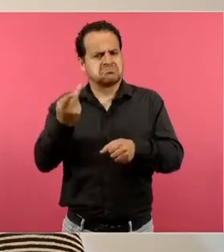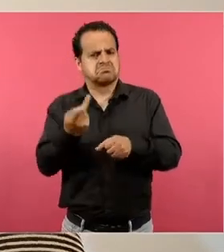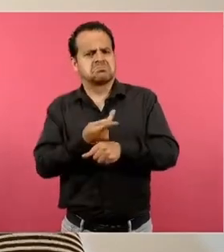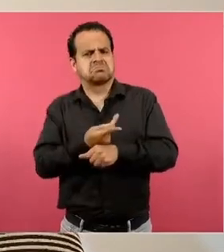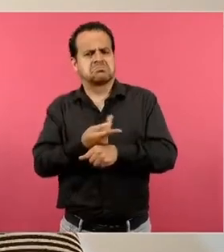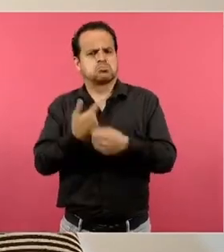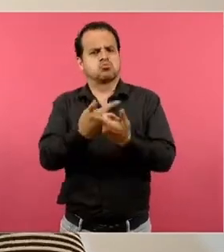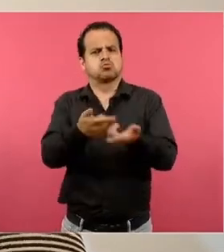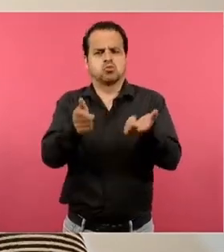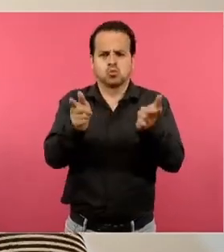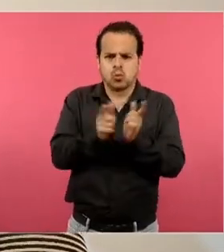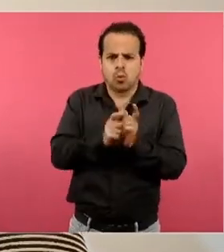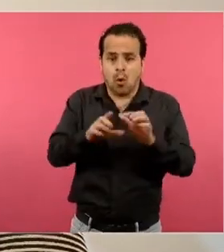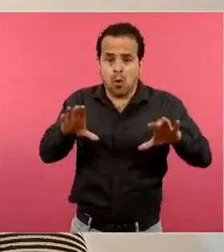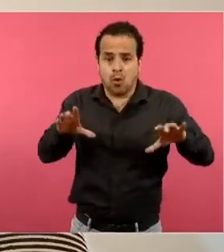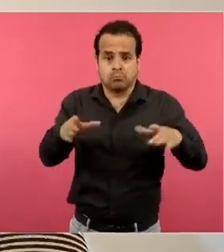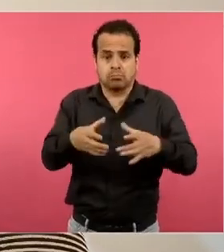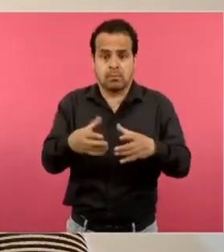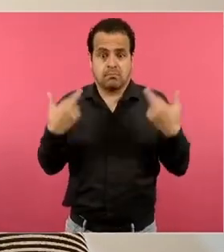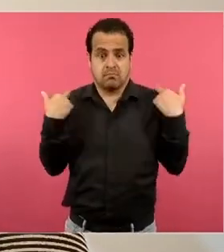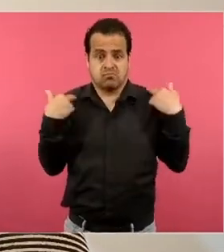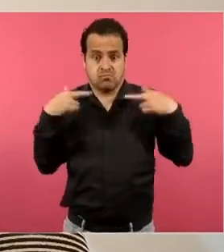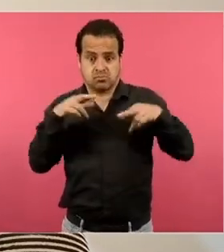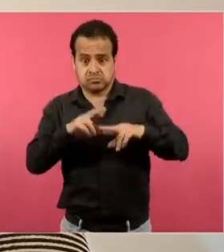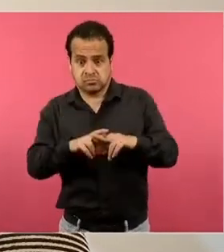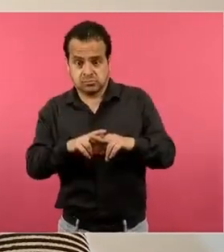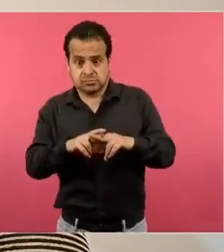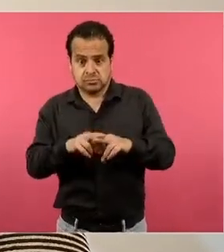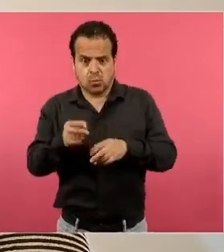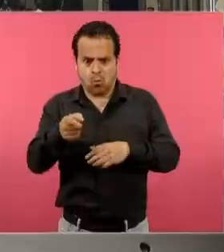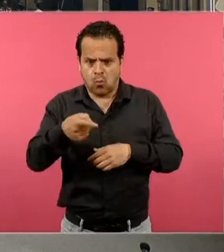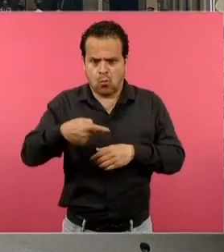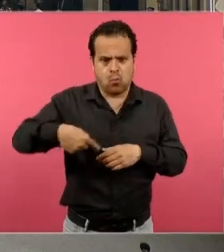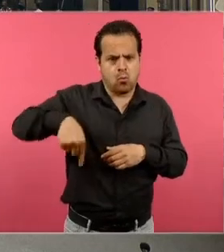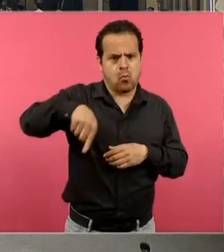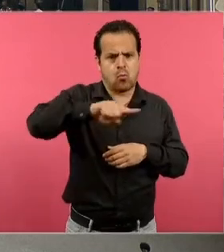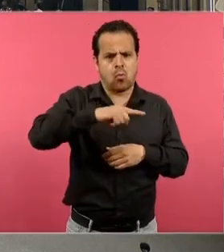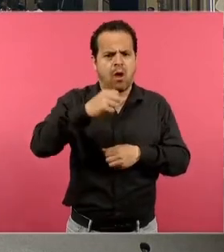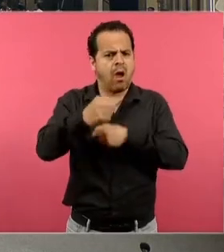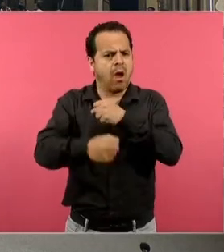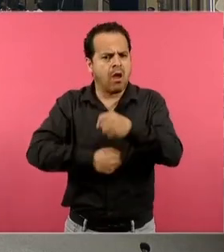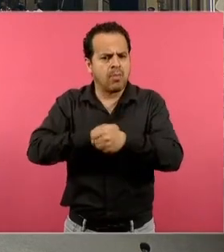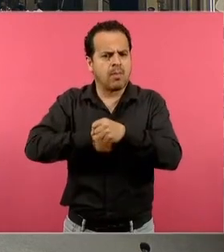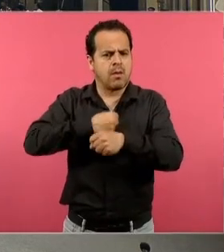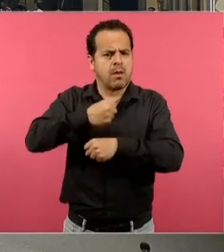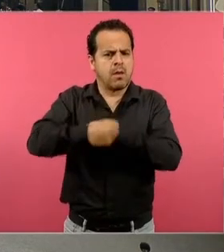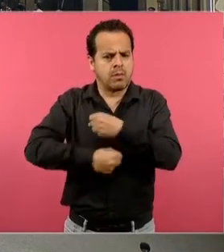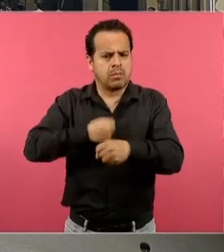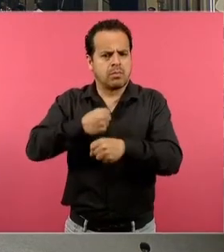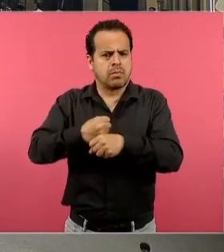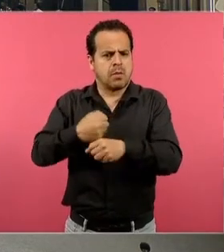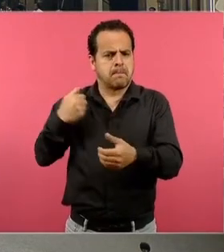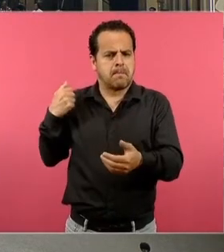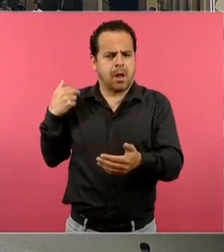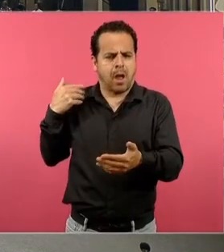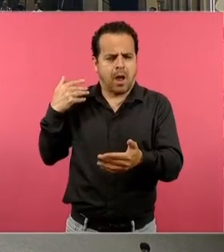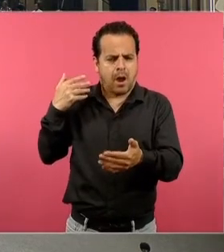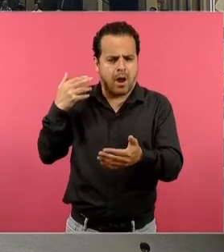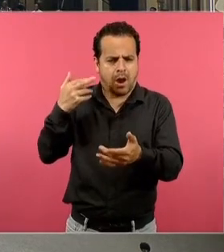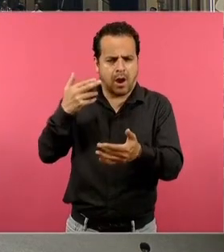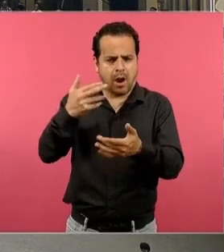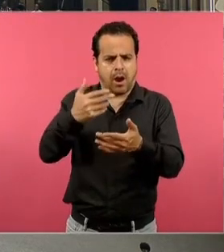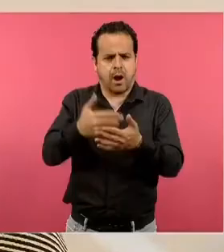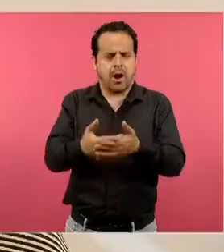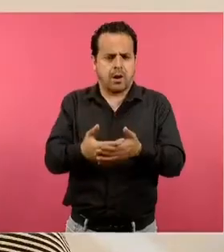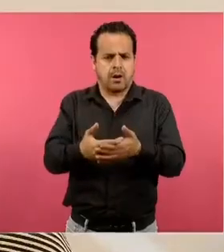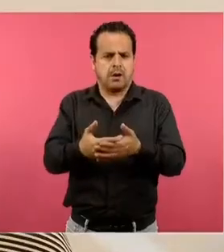Mexicano ha tenido como ciertos elementos de mucho